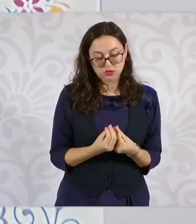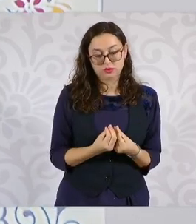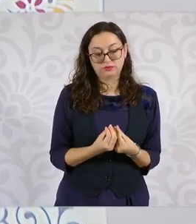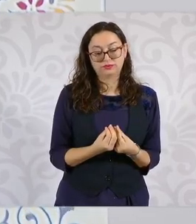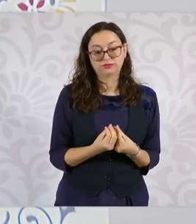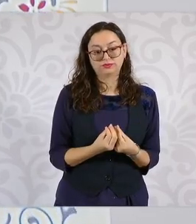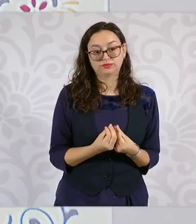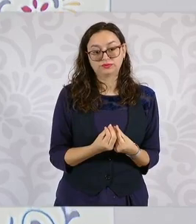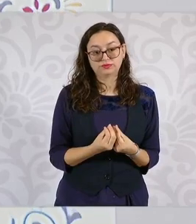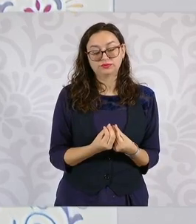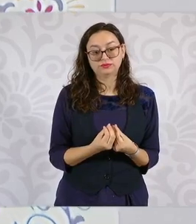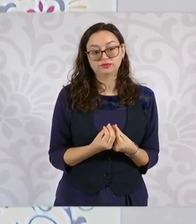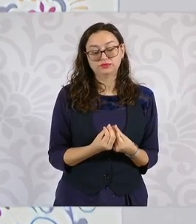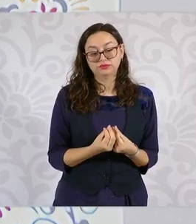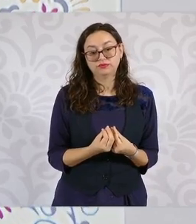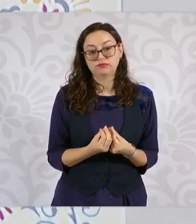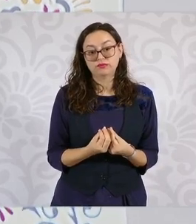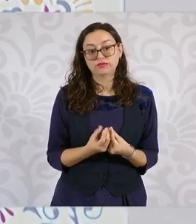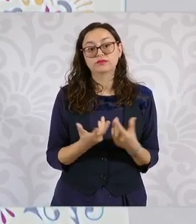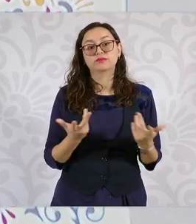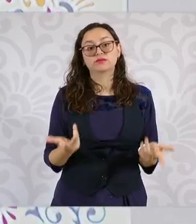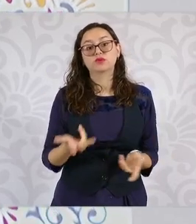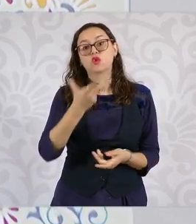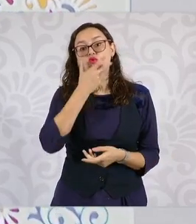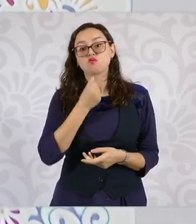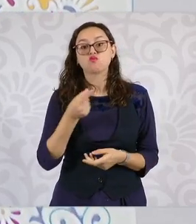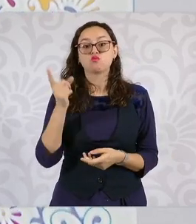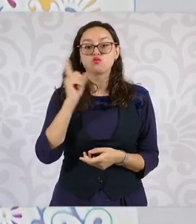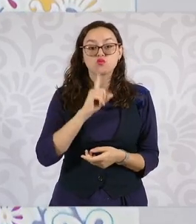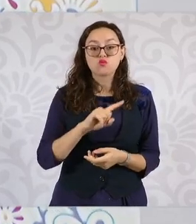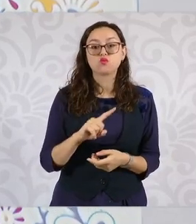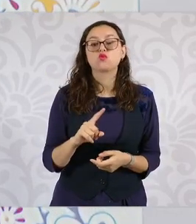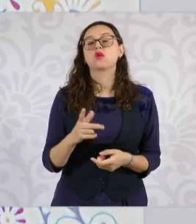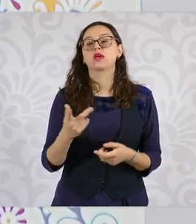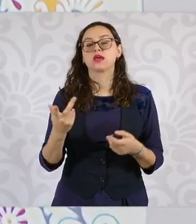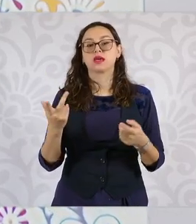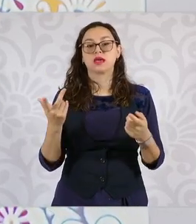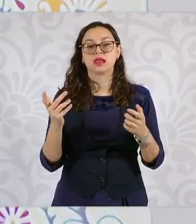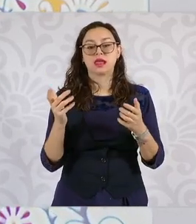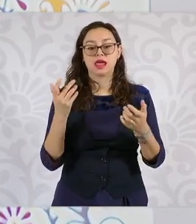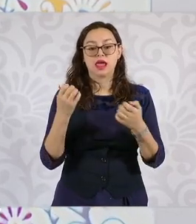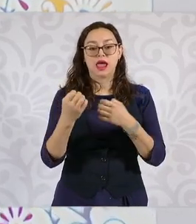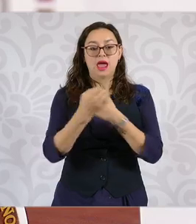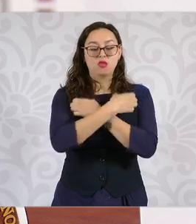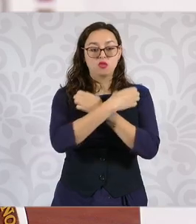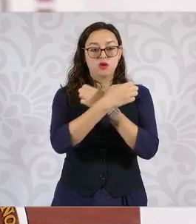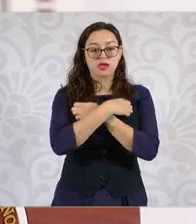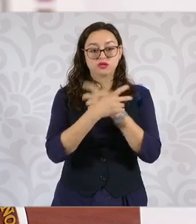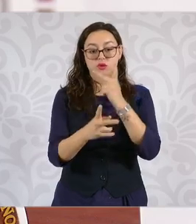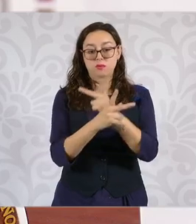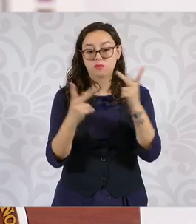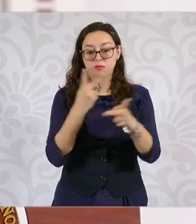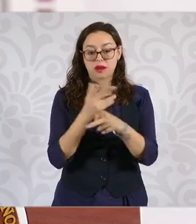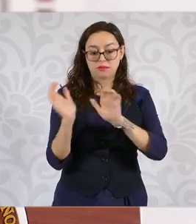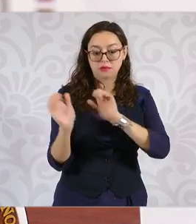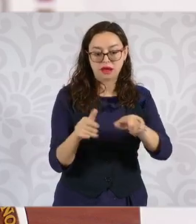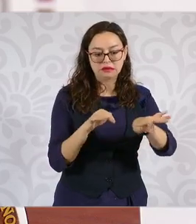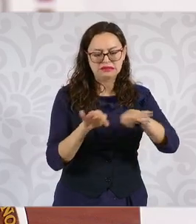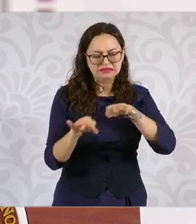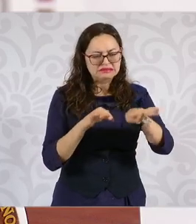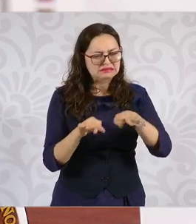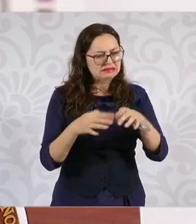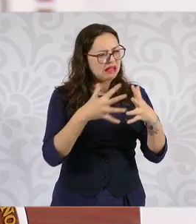Los trabajadores, las trabajadoras de la educación, que trabajan en la educación media superior, primero tienen diferentes formas de